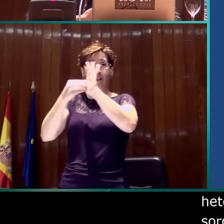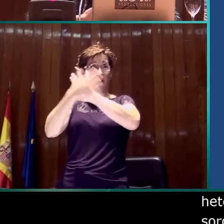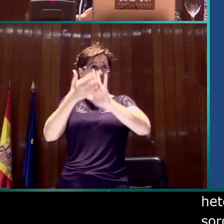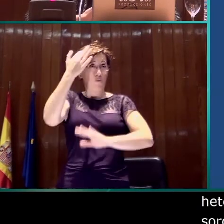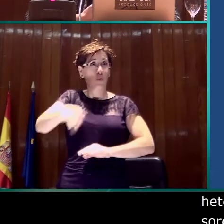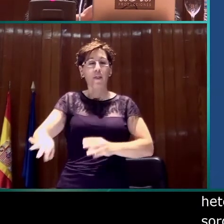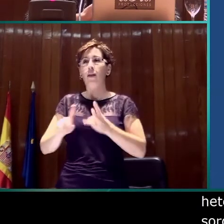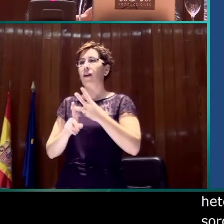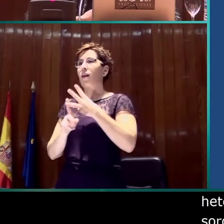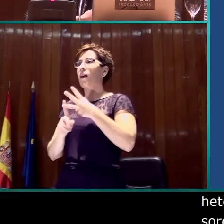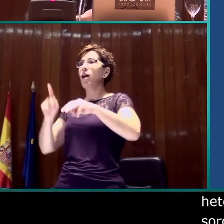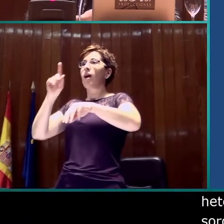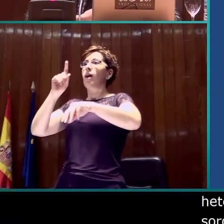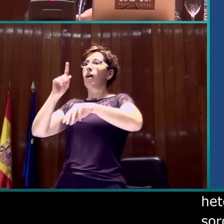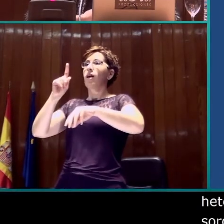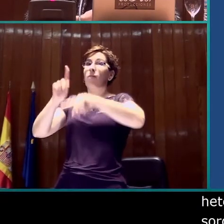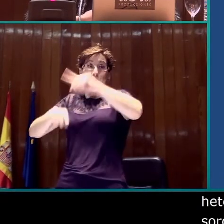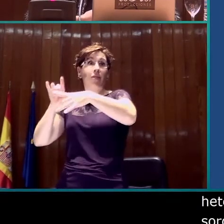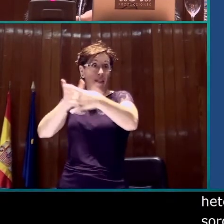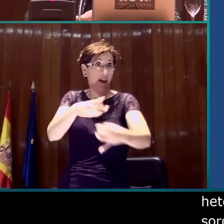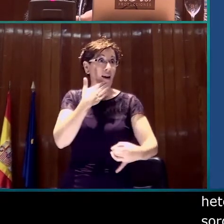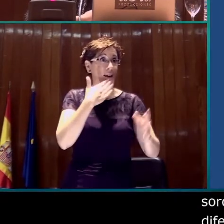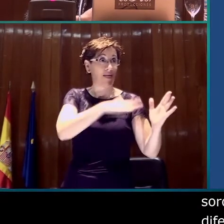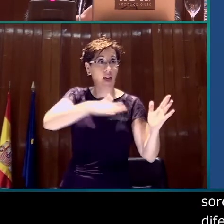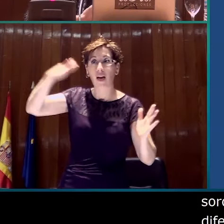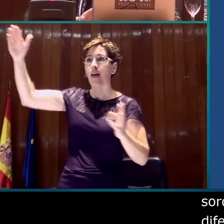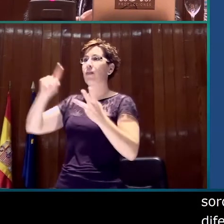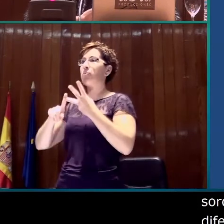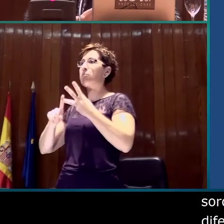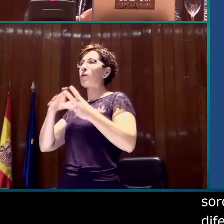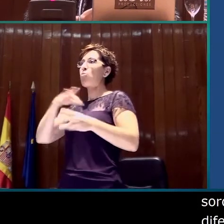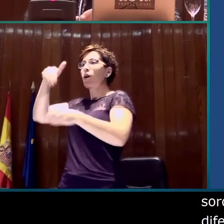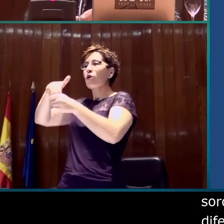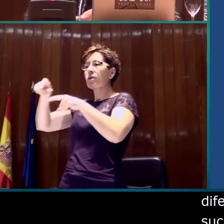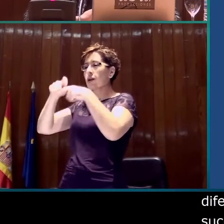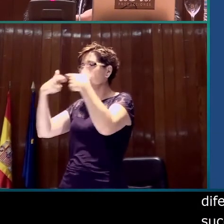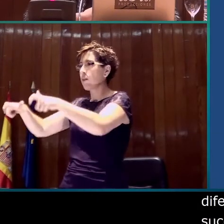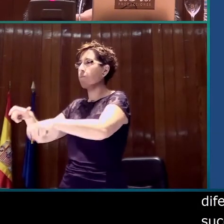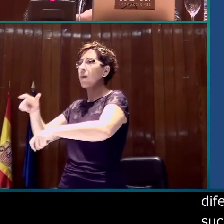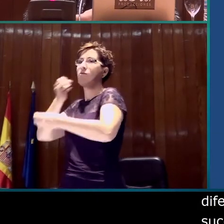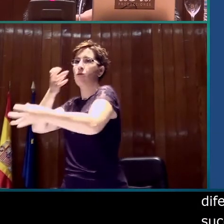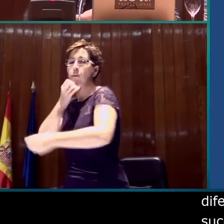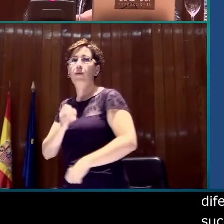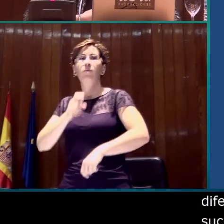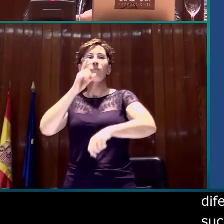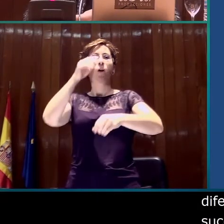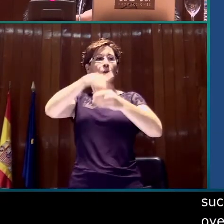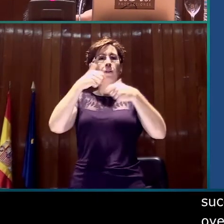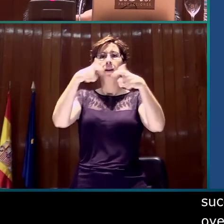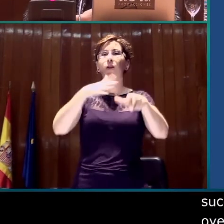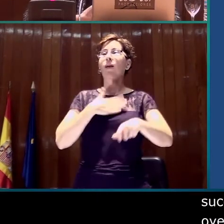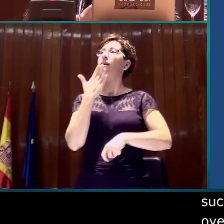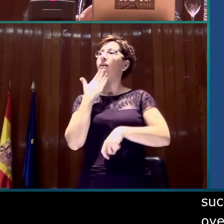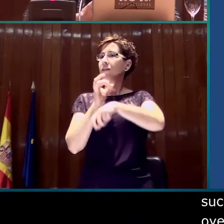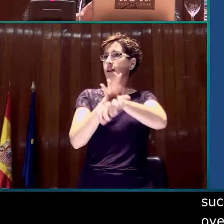diferentes franjas de edad, contenidos que estén más dirigidos a la información o hacia el entretenimiento. Y, por lo tanto, también se tiene que tener